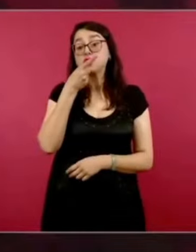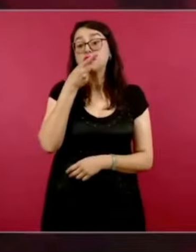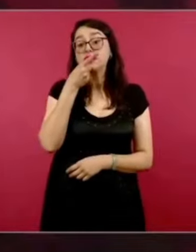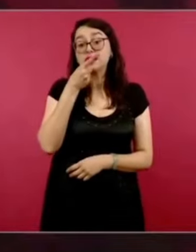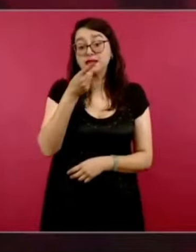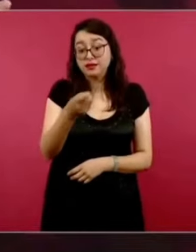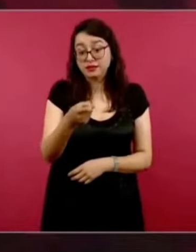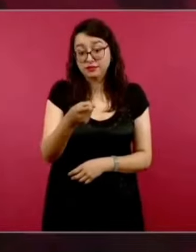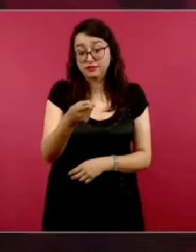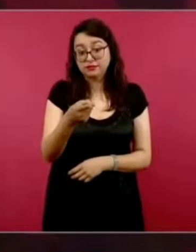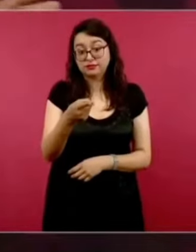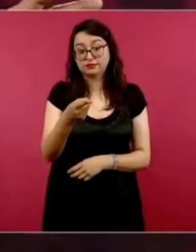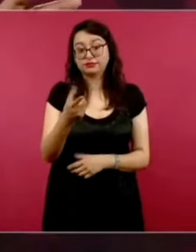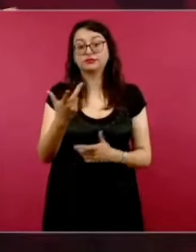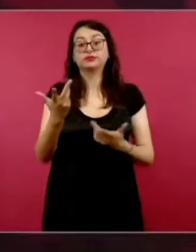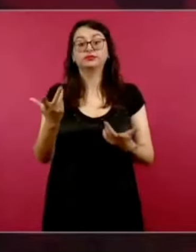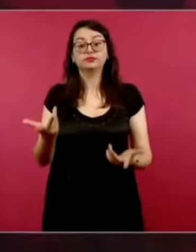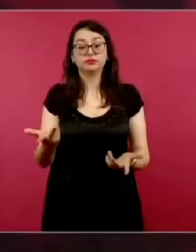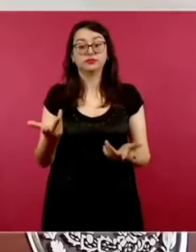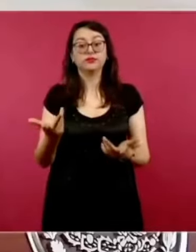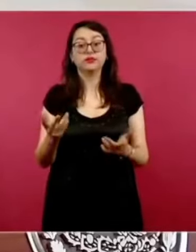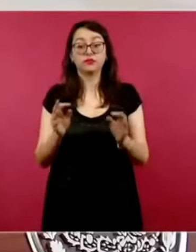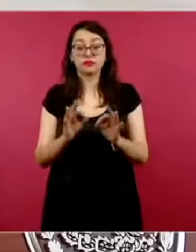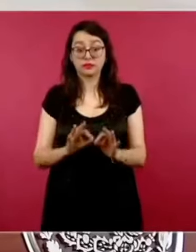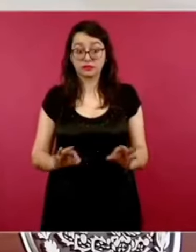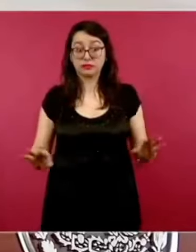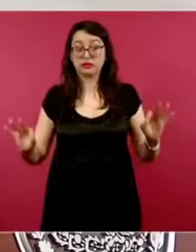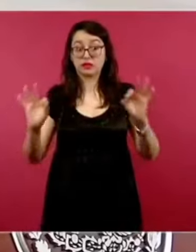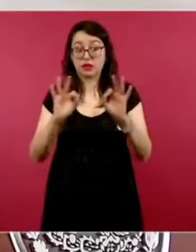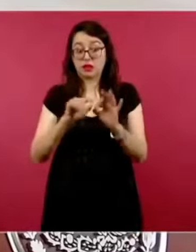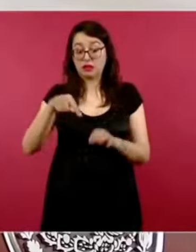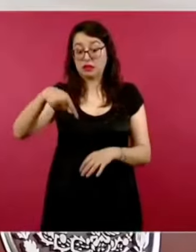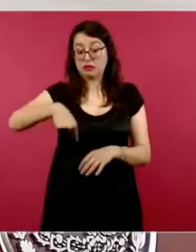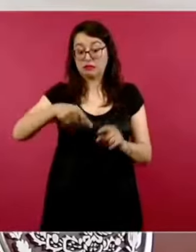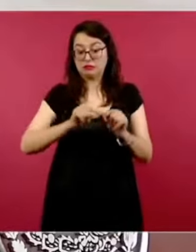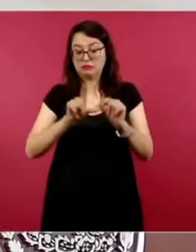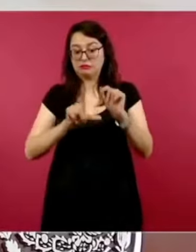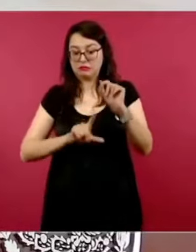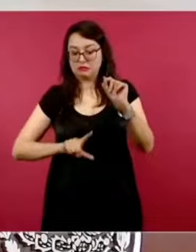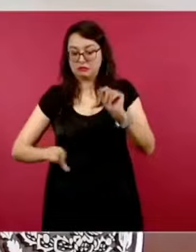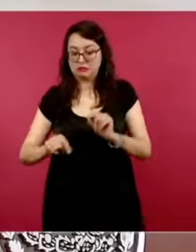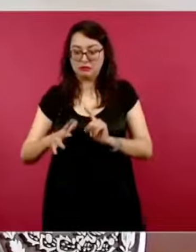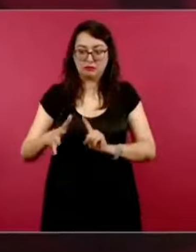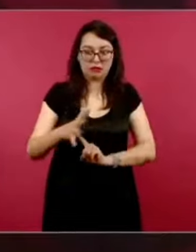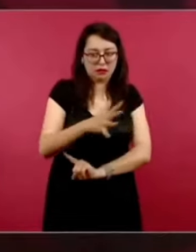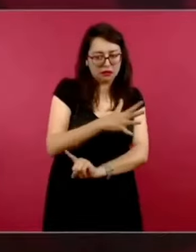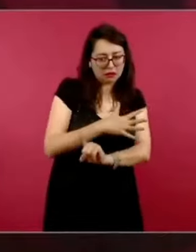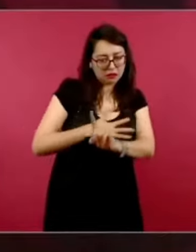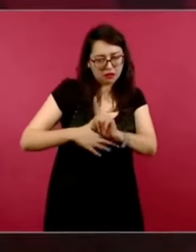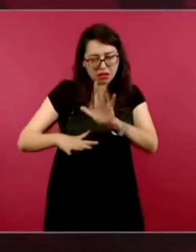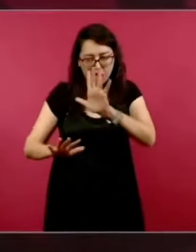que no enrarecieran el ambiente político